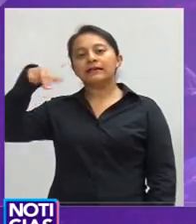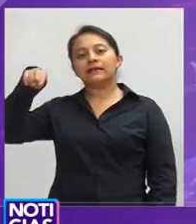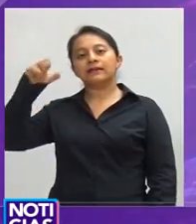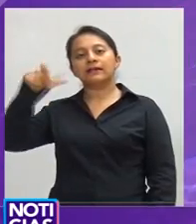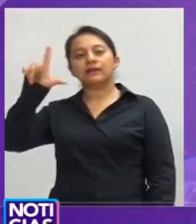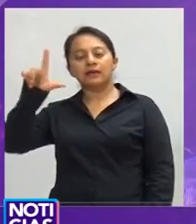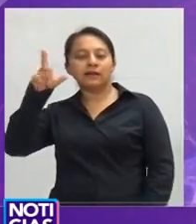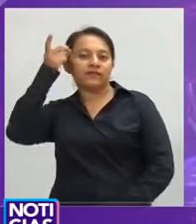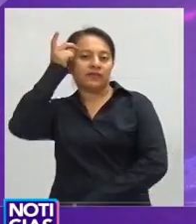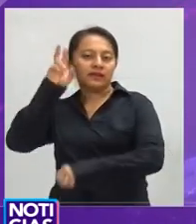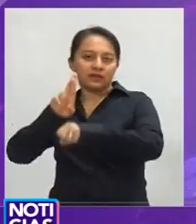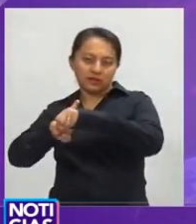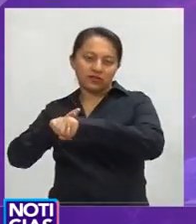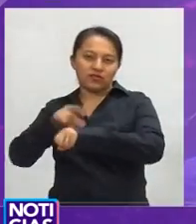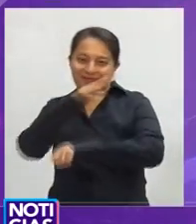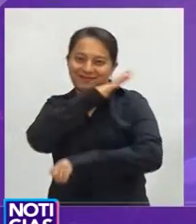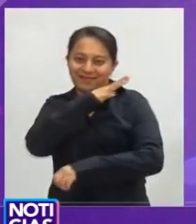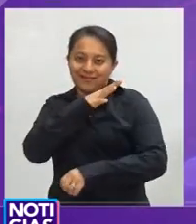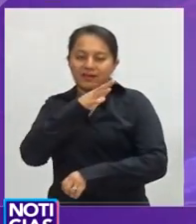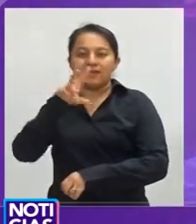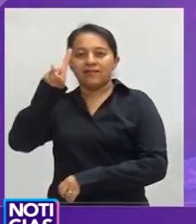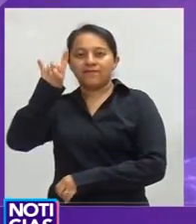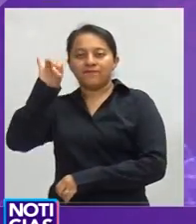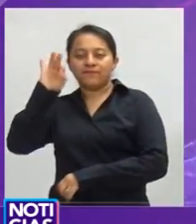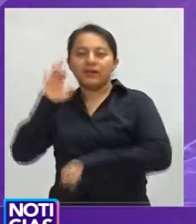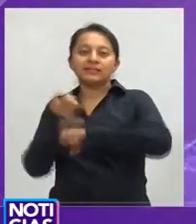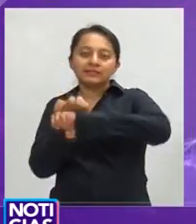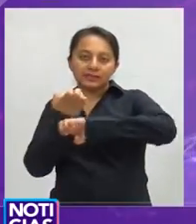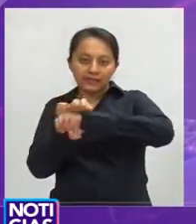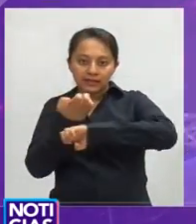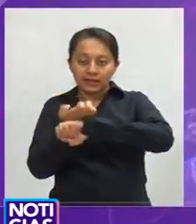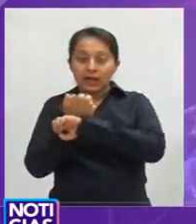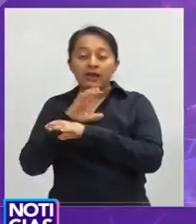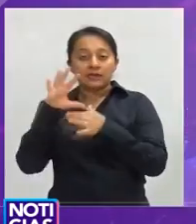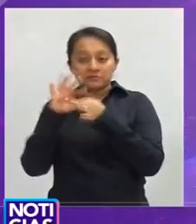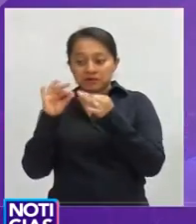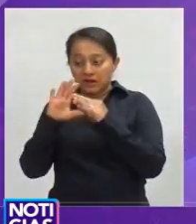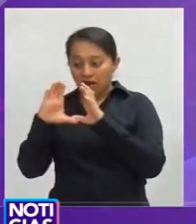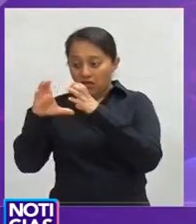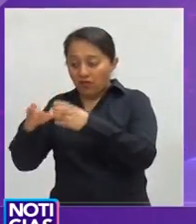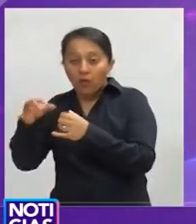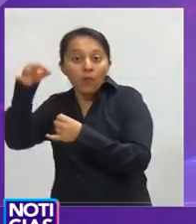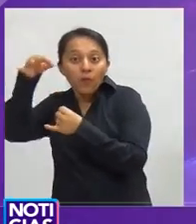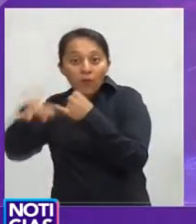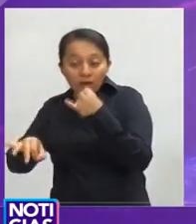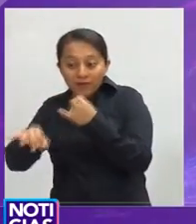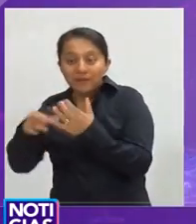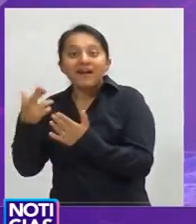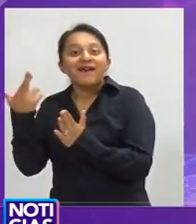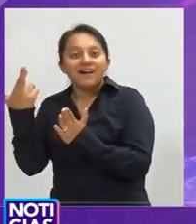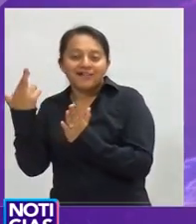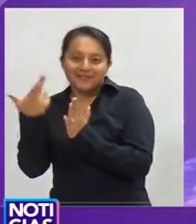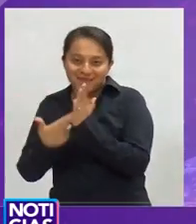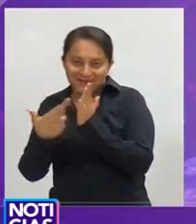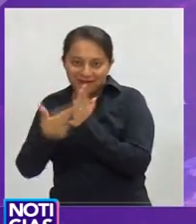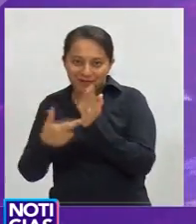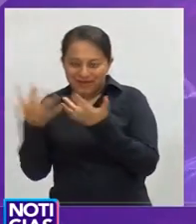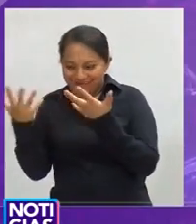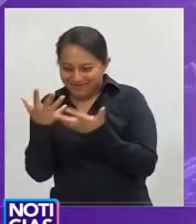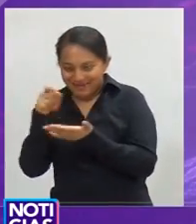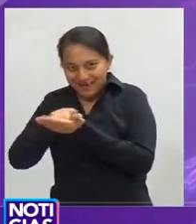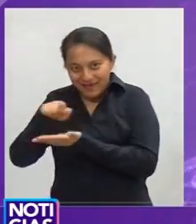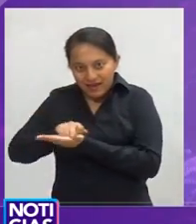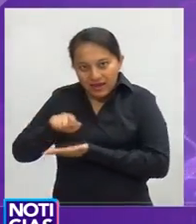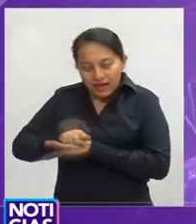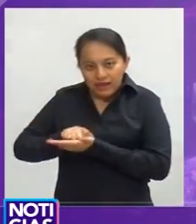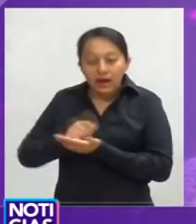Juan Pablo Rangel Contreras, director general del DIF estatal, dio a conocer que en etapa final se encuentra la elaboración del reglamento interno de la cuera será Procuraduría de